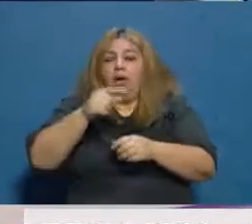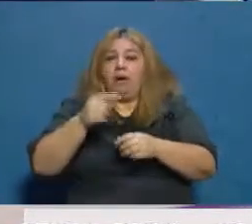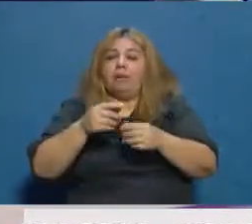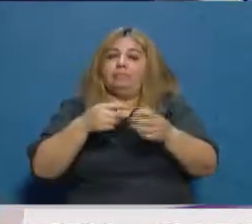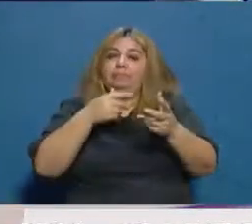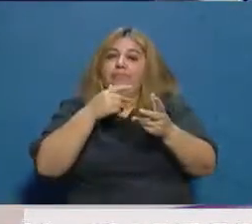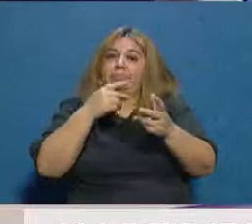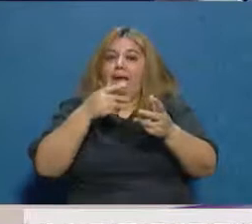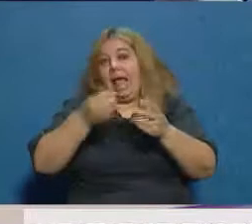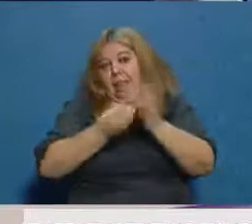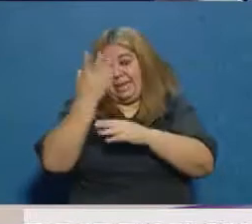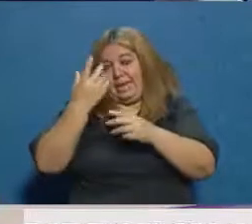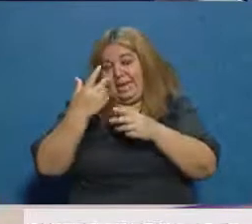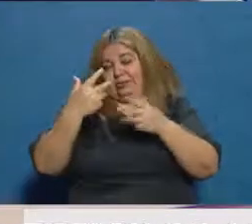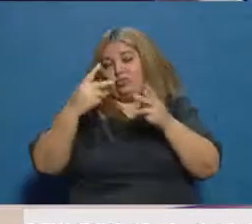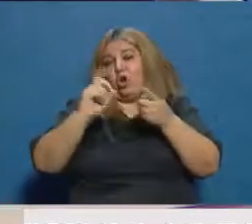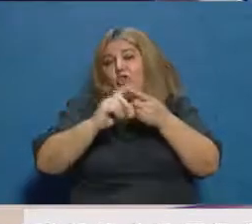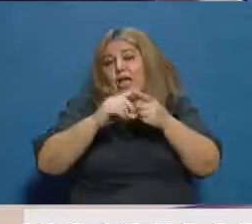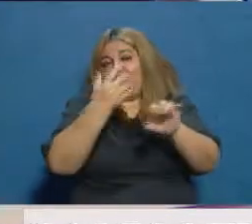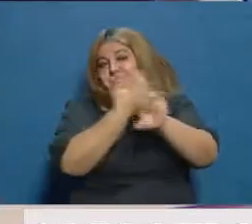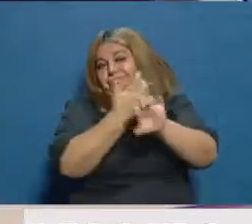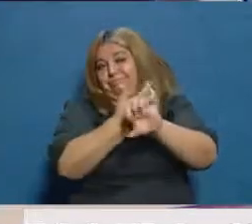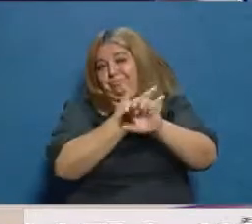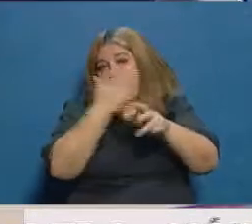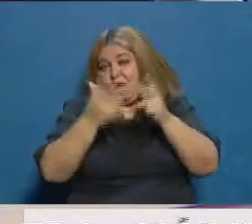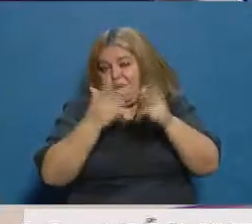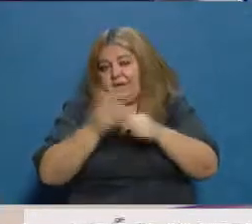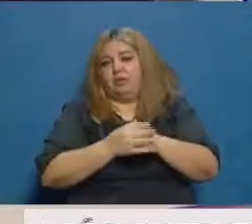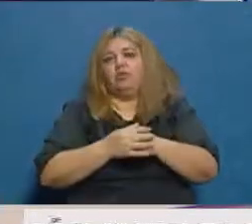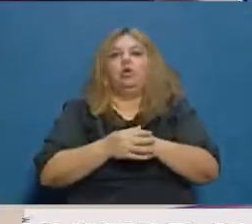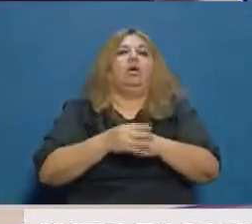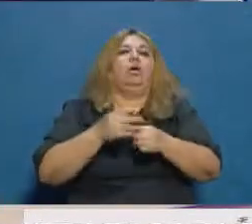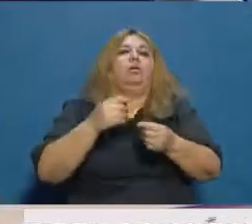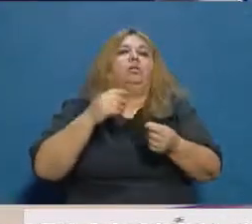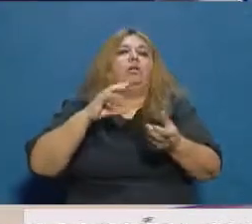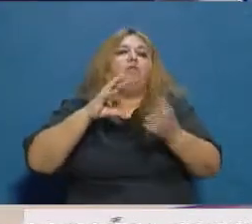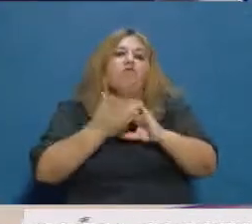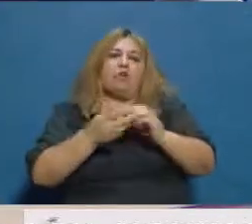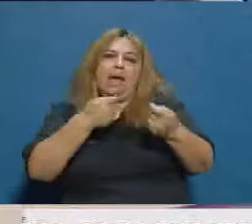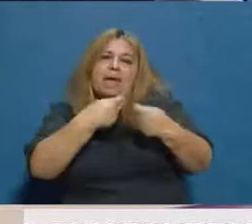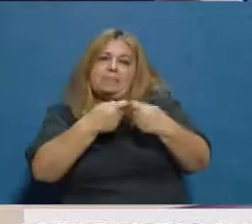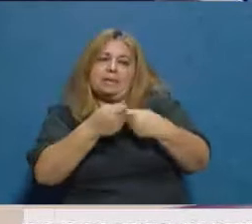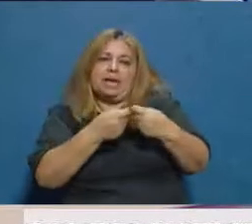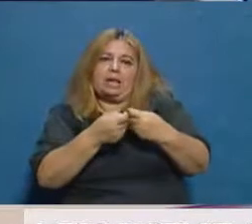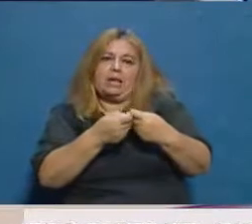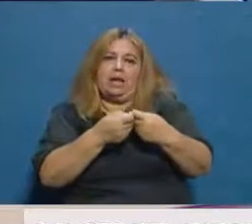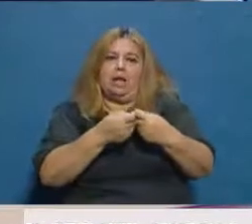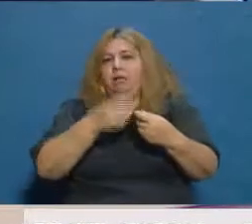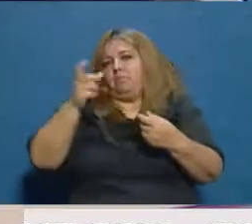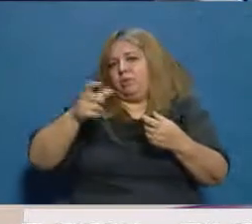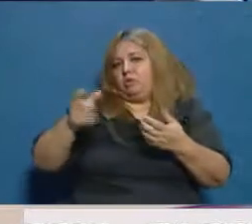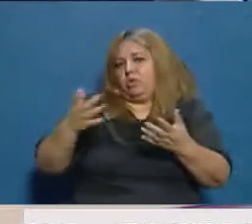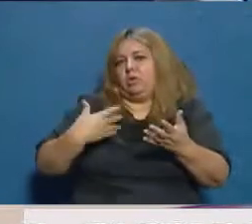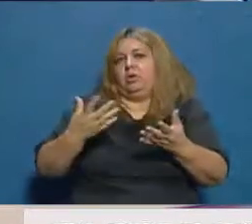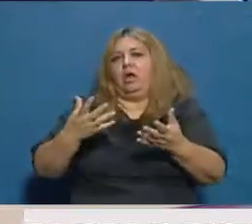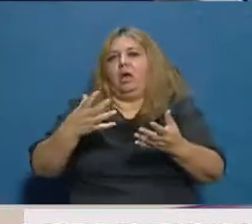disposición que desde la mirada empresarial viene a aliviar el bolsillo de propietarios que no han logrado